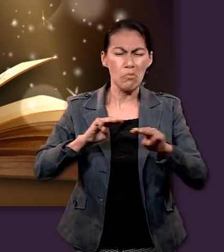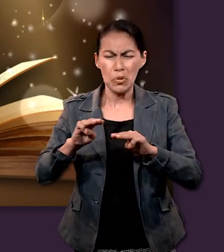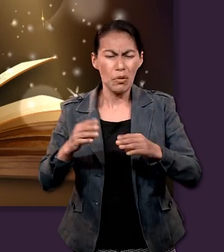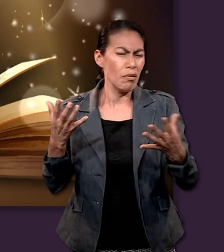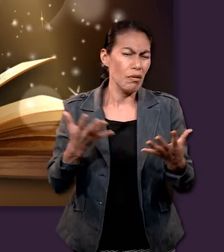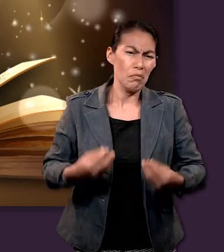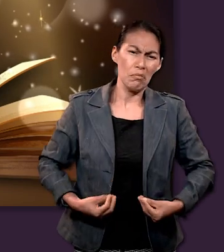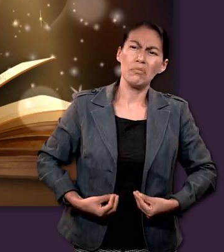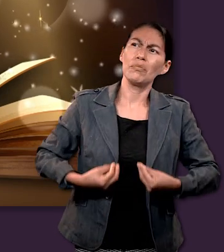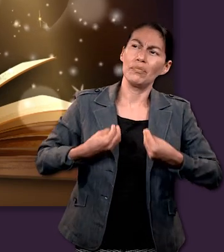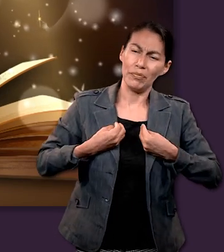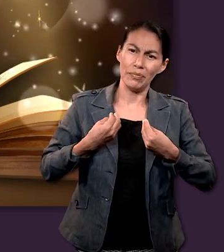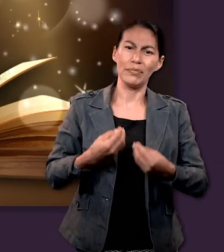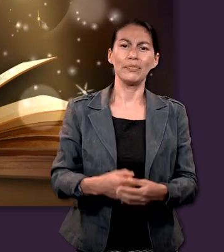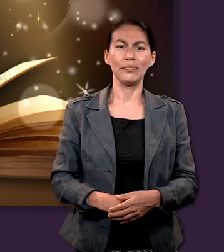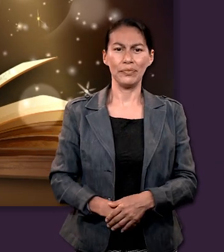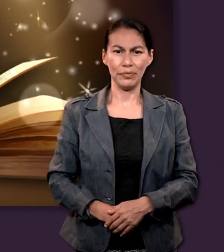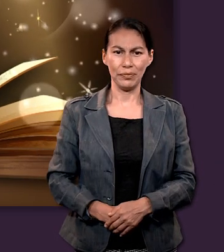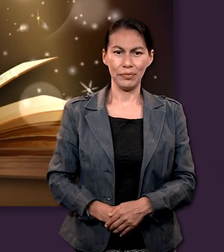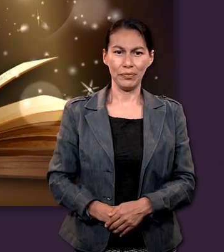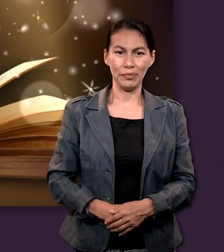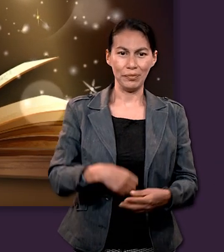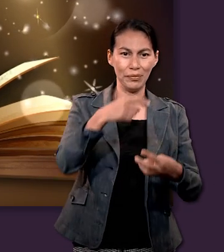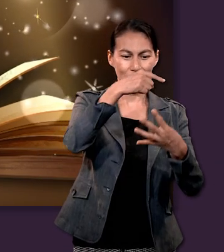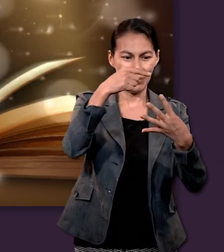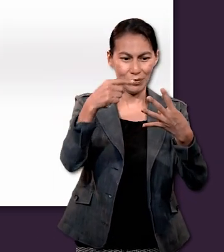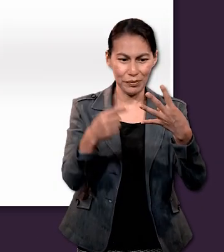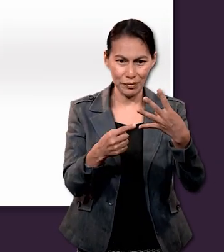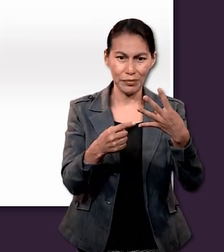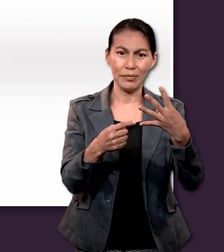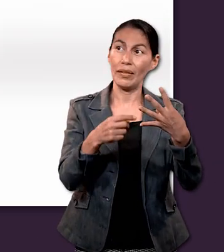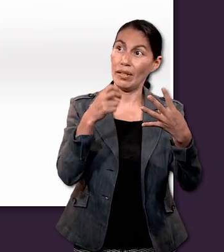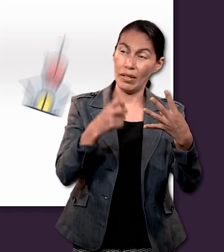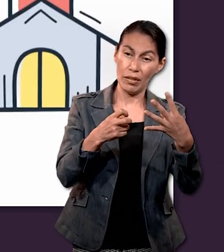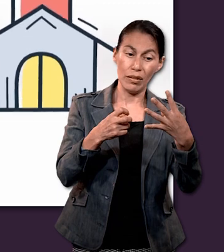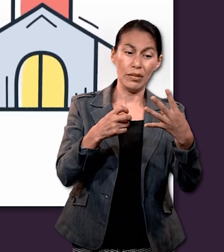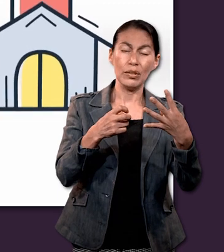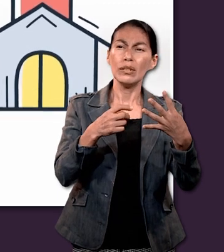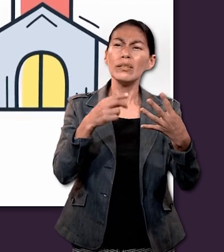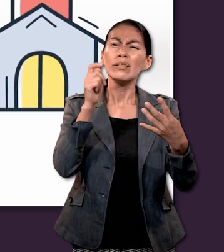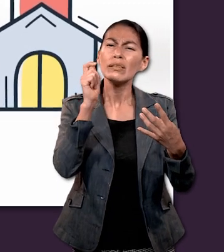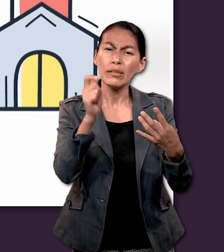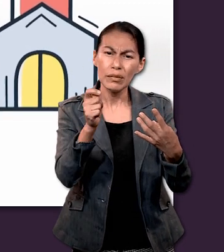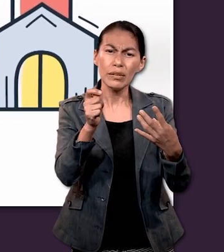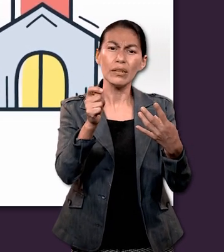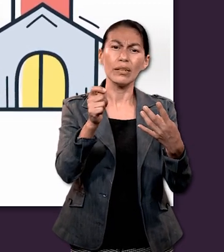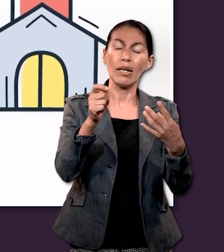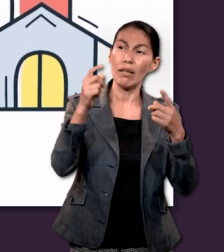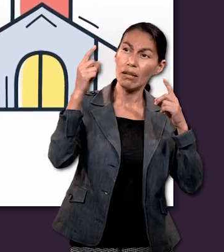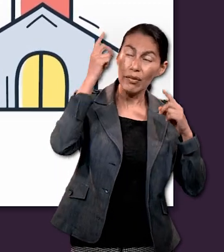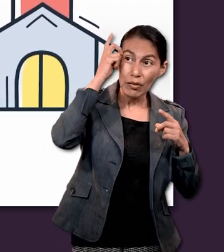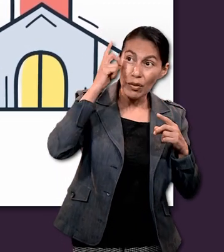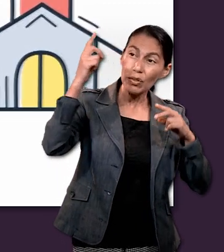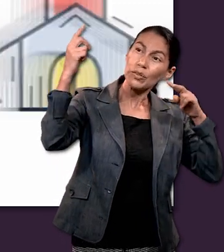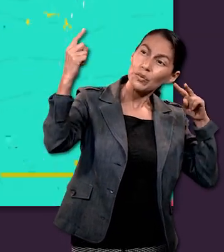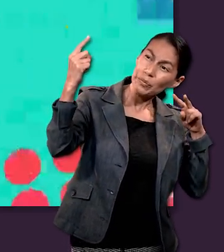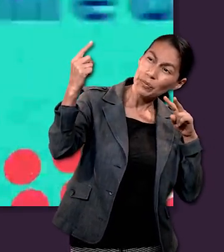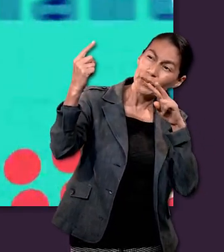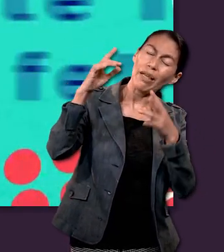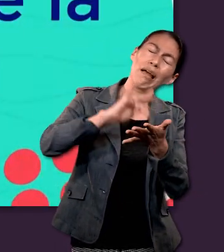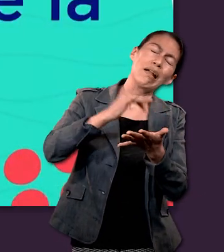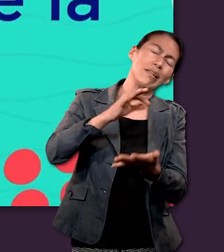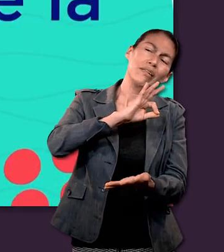en favor de su pueblo en su existencia y misión. Todos estos conceptos y experiencias representan